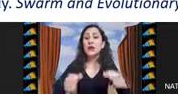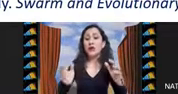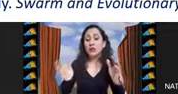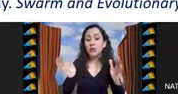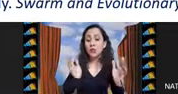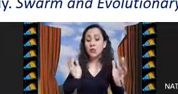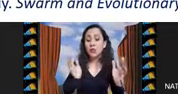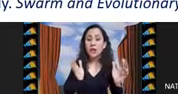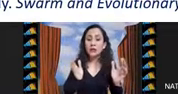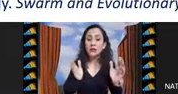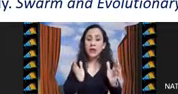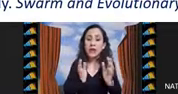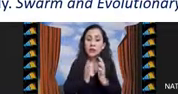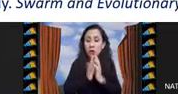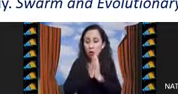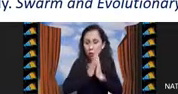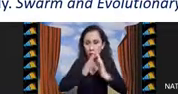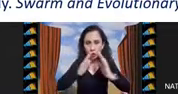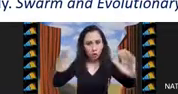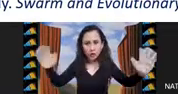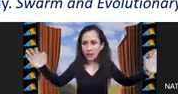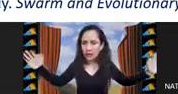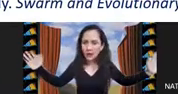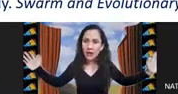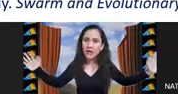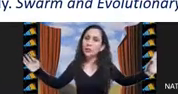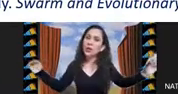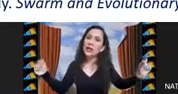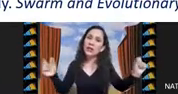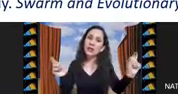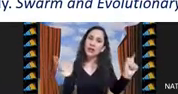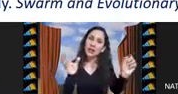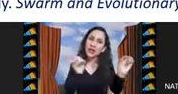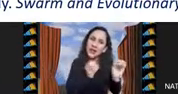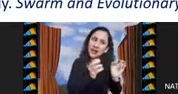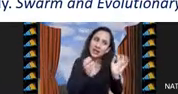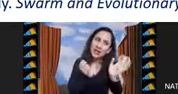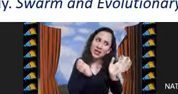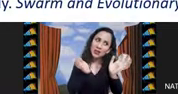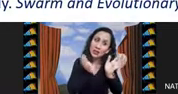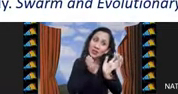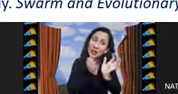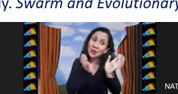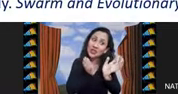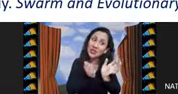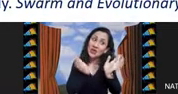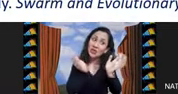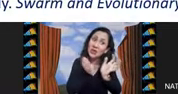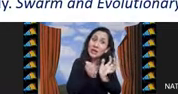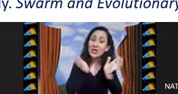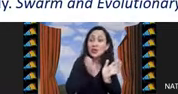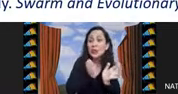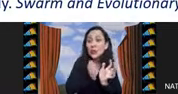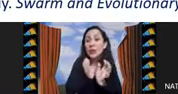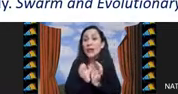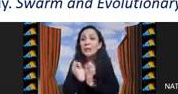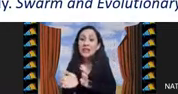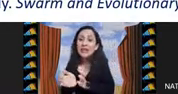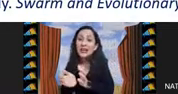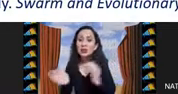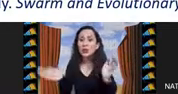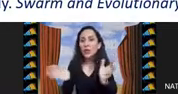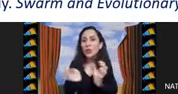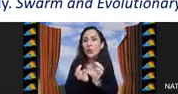es decir divido el conjunto total de variables muy grande en digamos que divido el problema en su